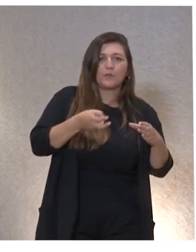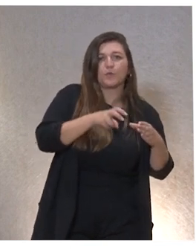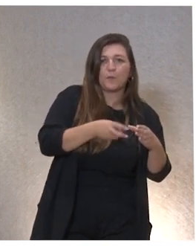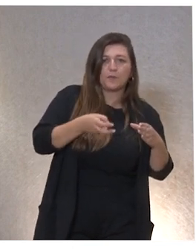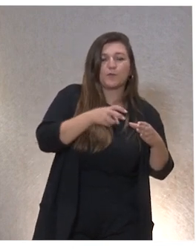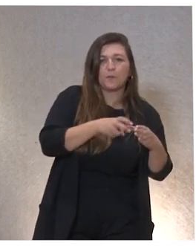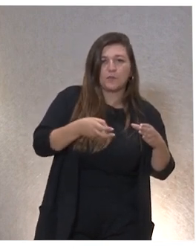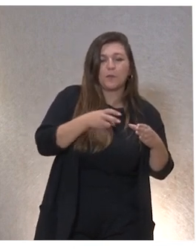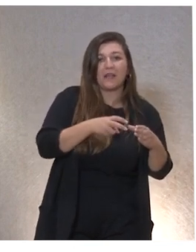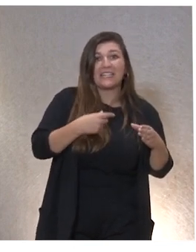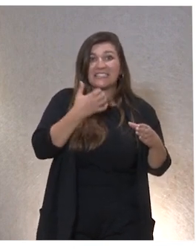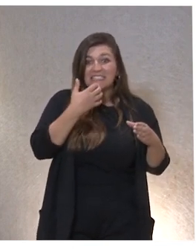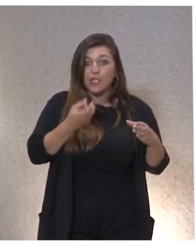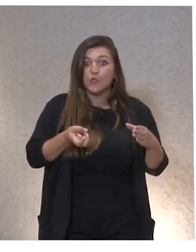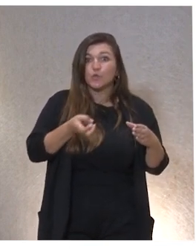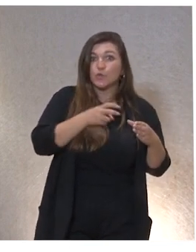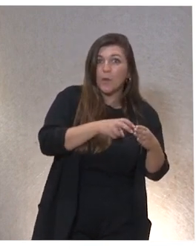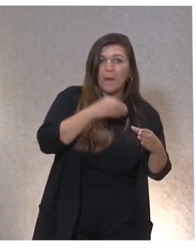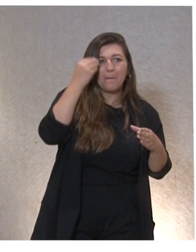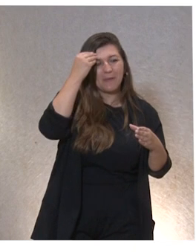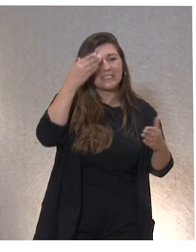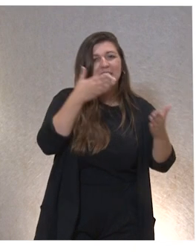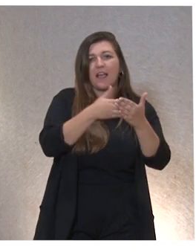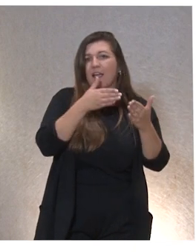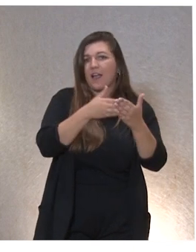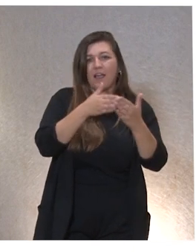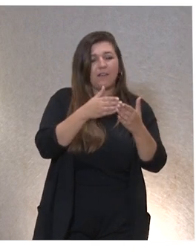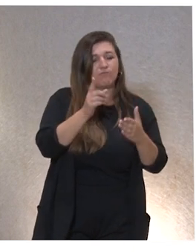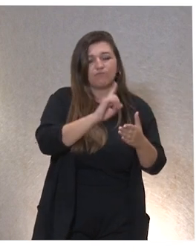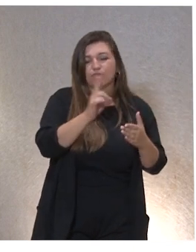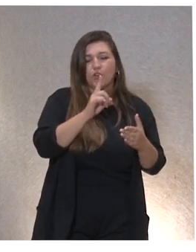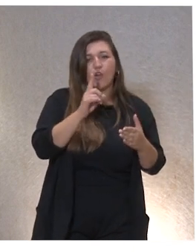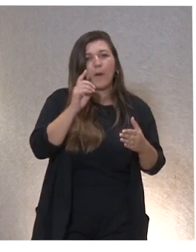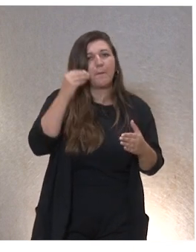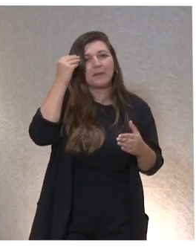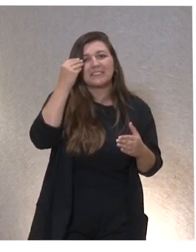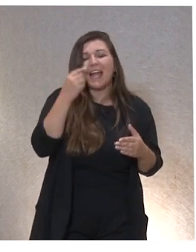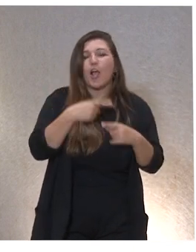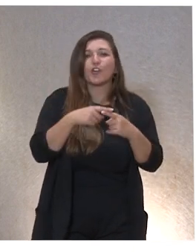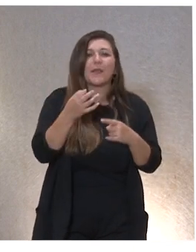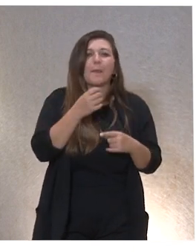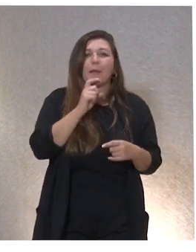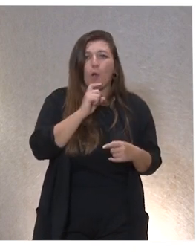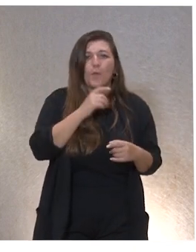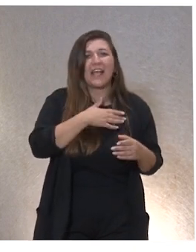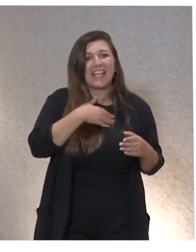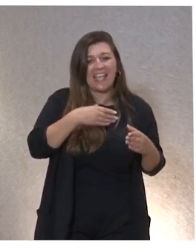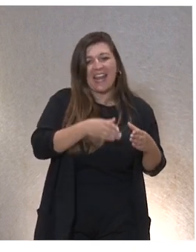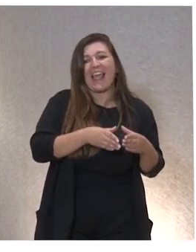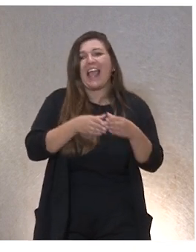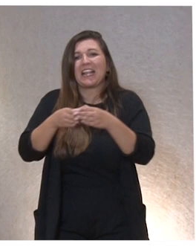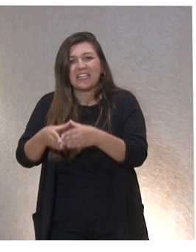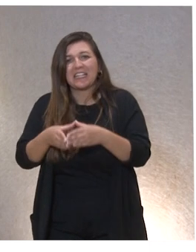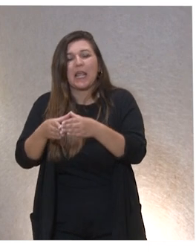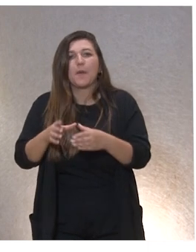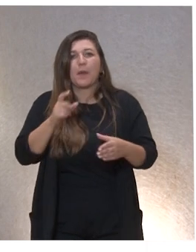sí, pero. Subir significaba no pensar en los obstáculos, solo pensar en cómo deben ser las cosas. Continuamente intentábamos aterrizar, viendo solo las